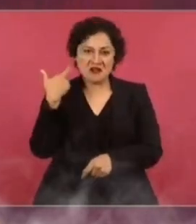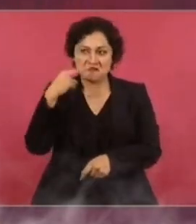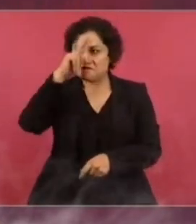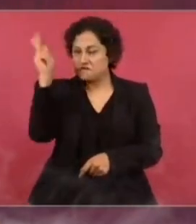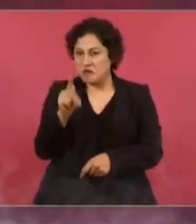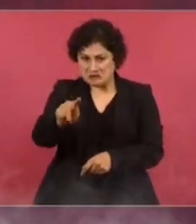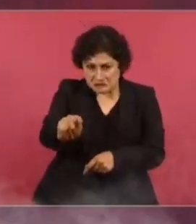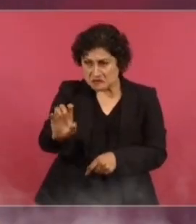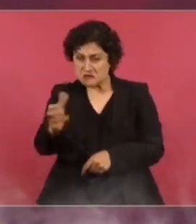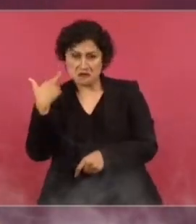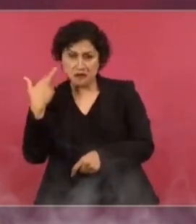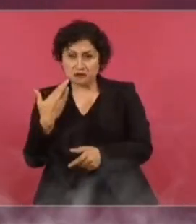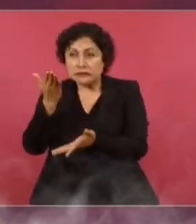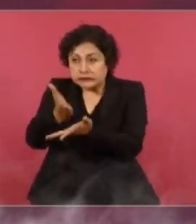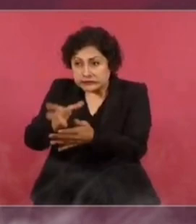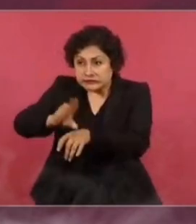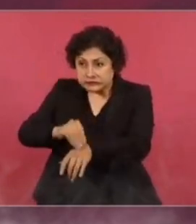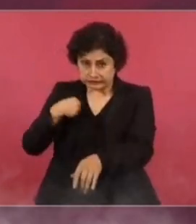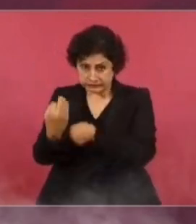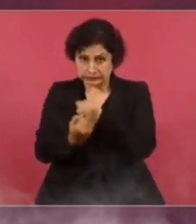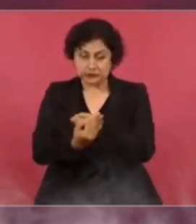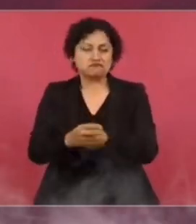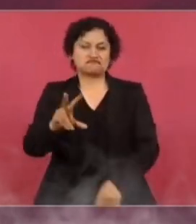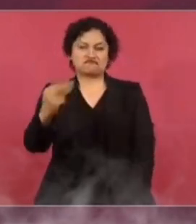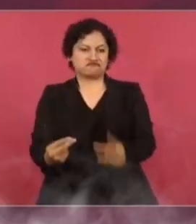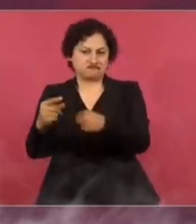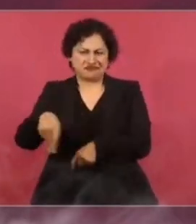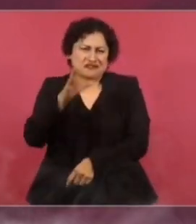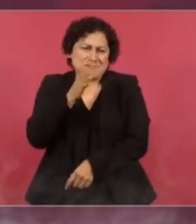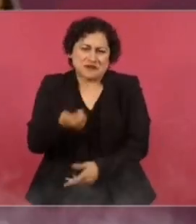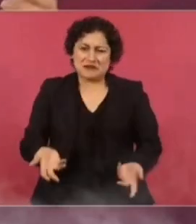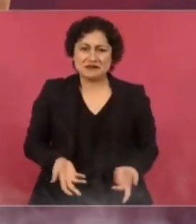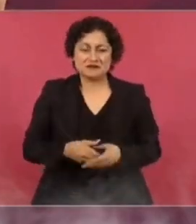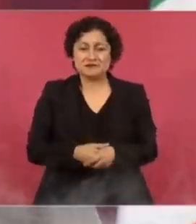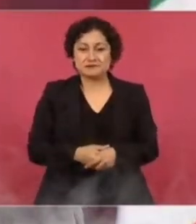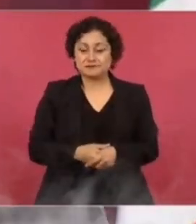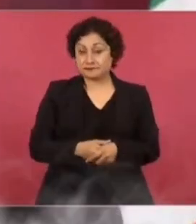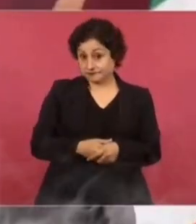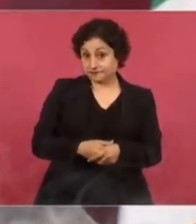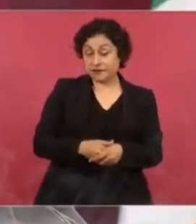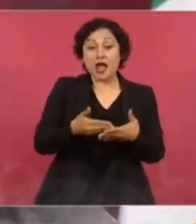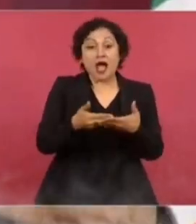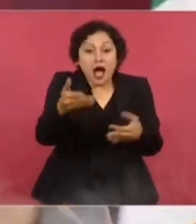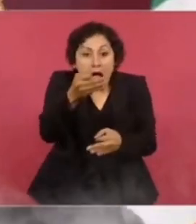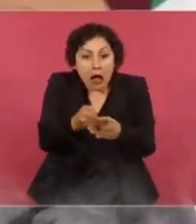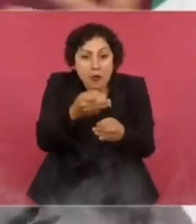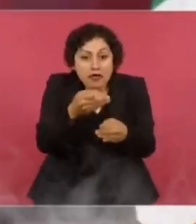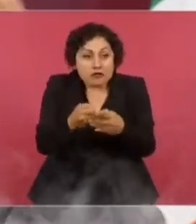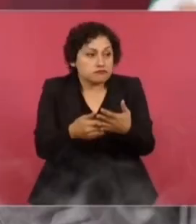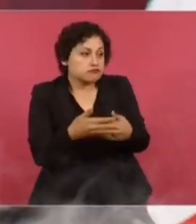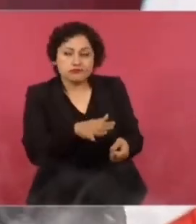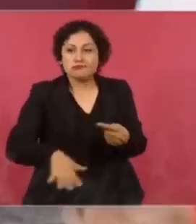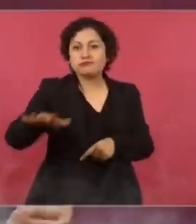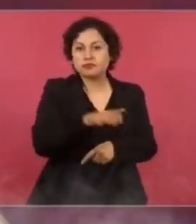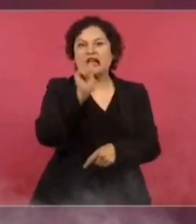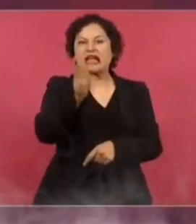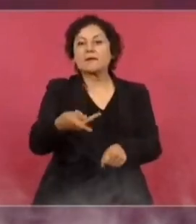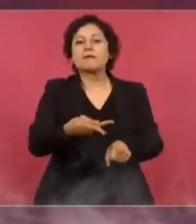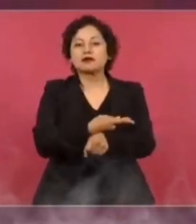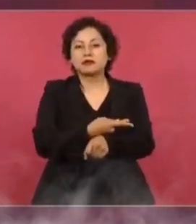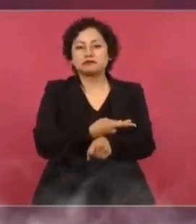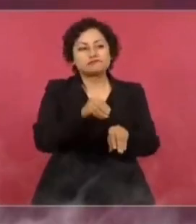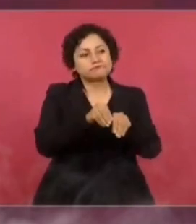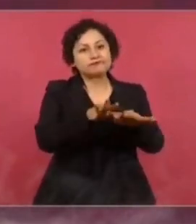La posibilidad de replicar. Ahora no. Ahora están en las redes señalando algo, y hay respuesta.